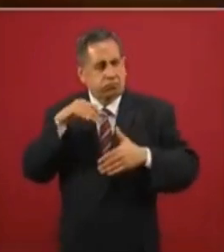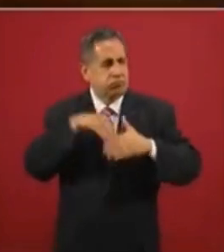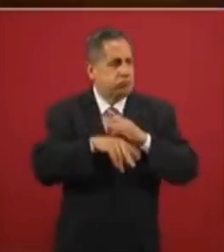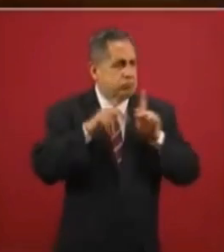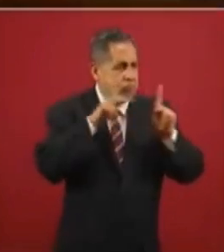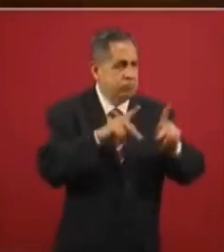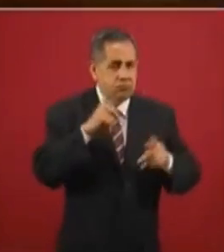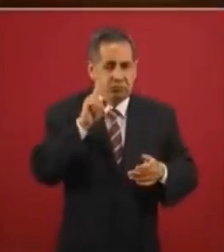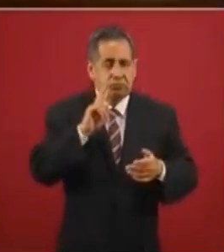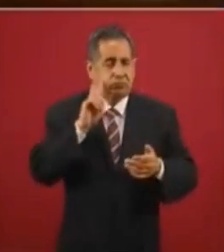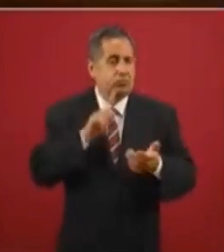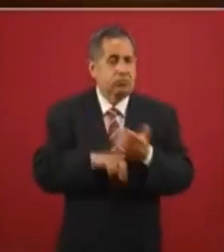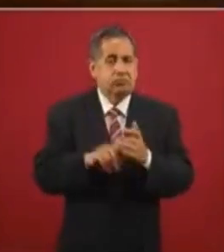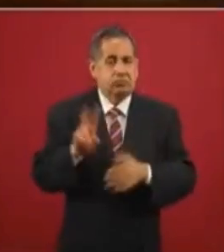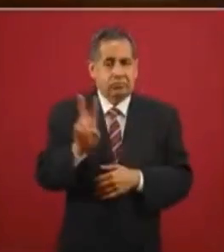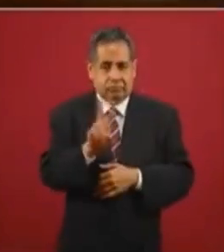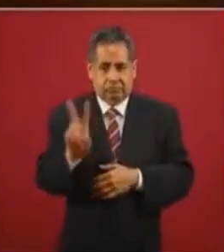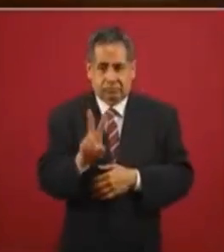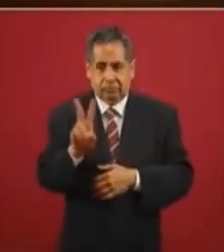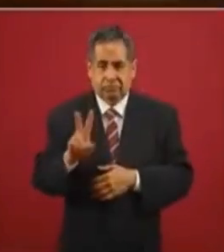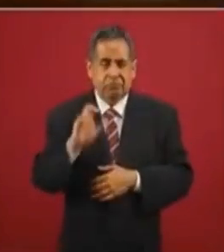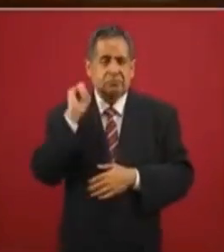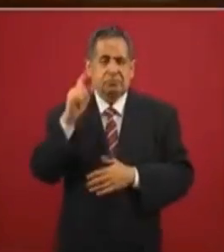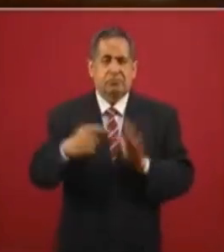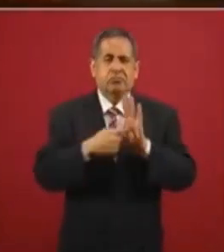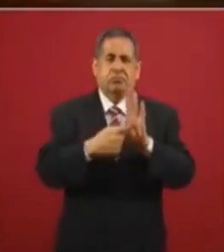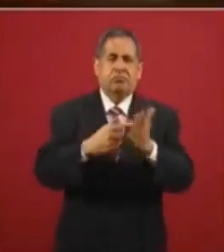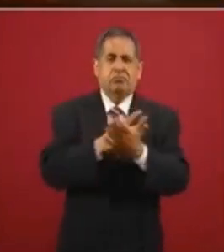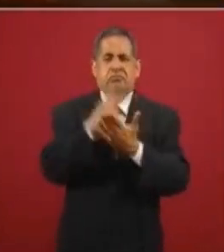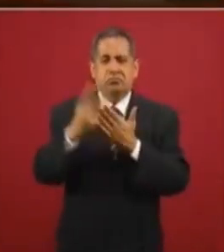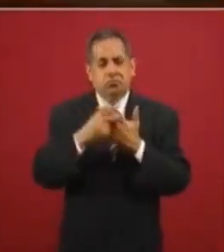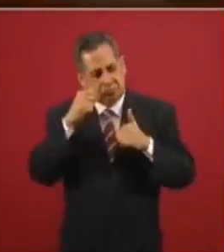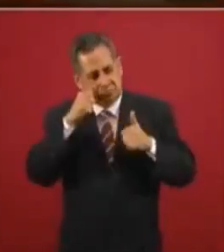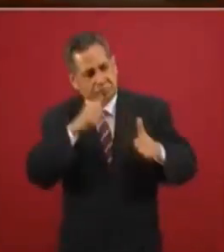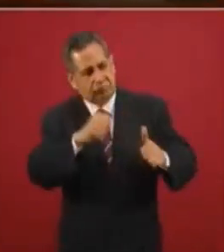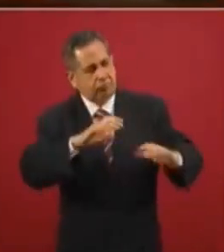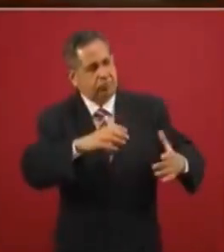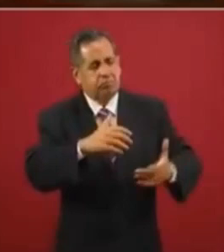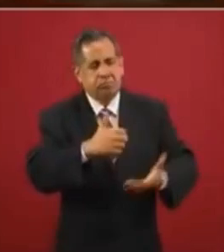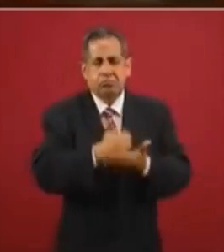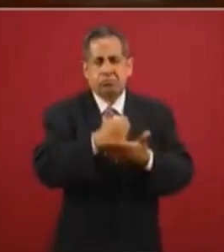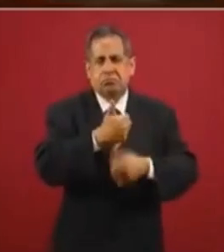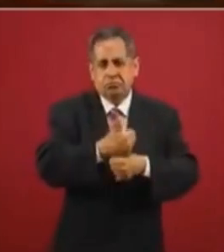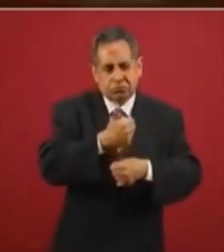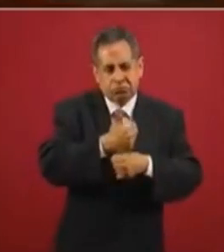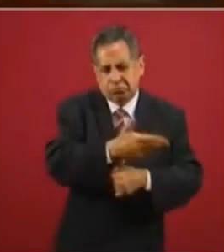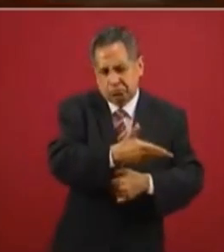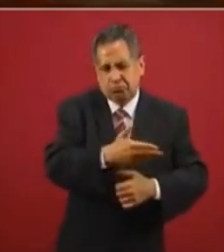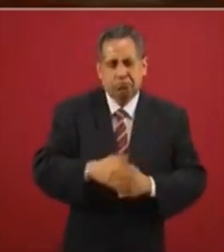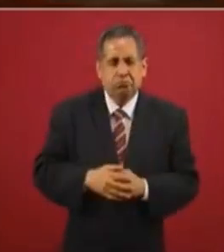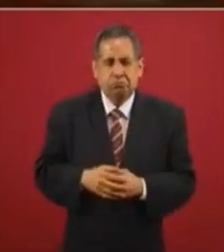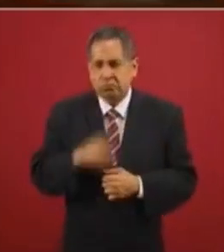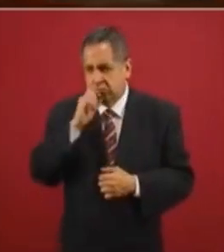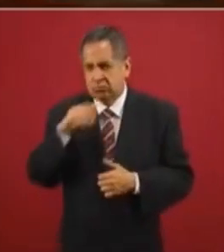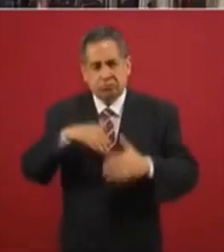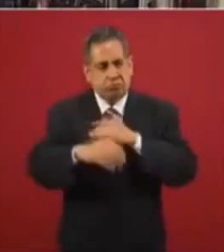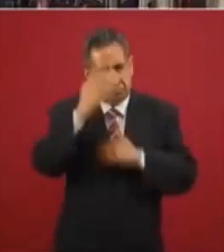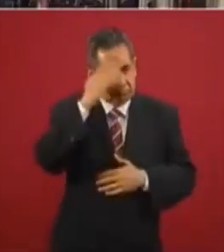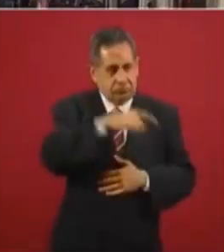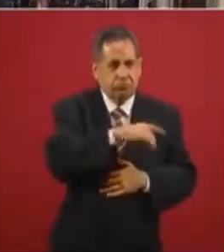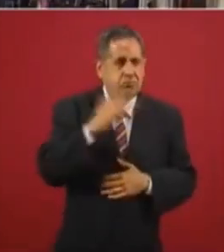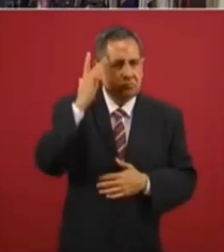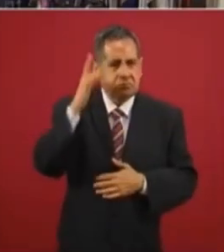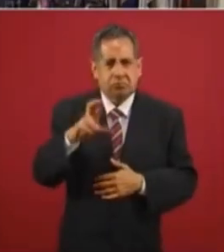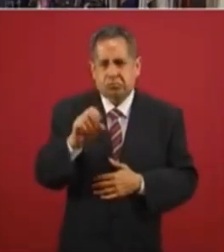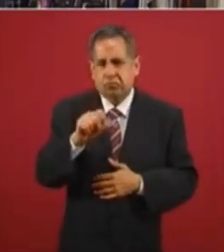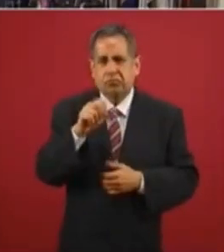ojalá este viernes pudieran presentar un programa para ellos. Los invito también a conocer el asilo Santa Rosa, a la afuera